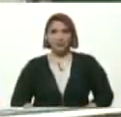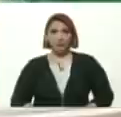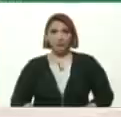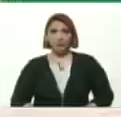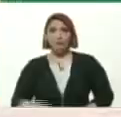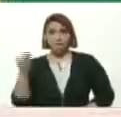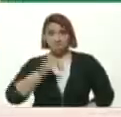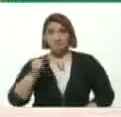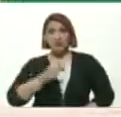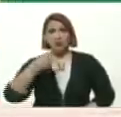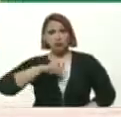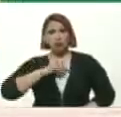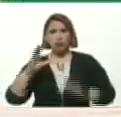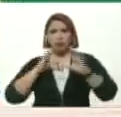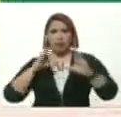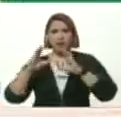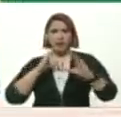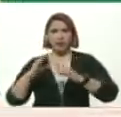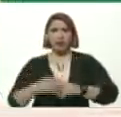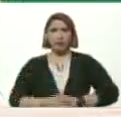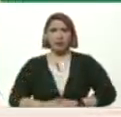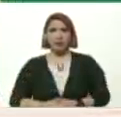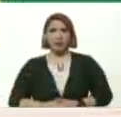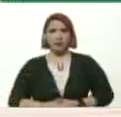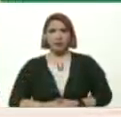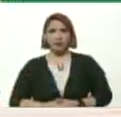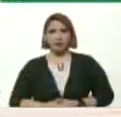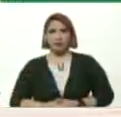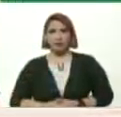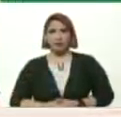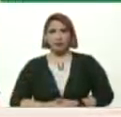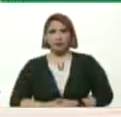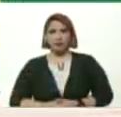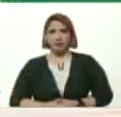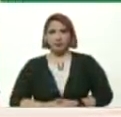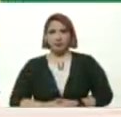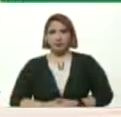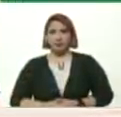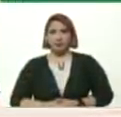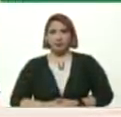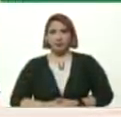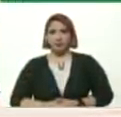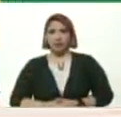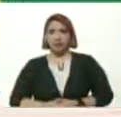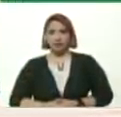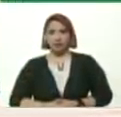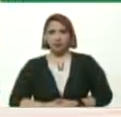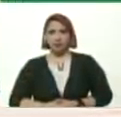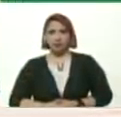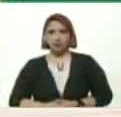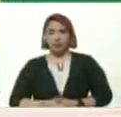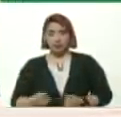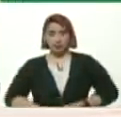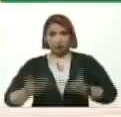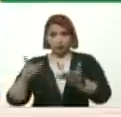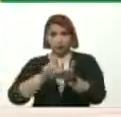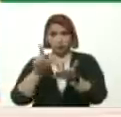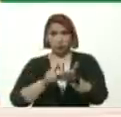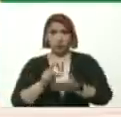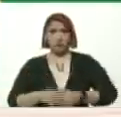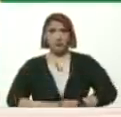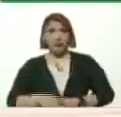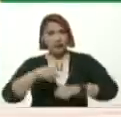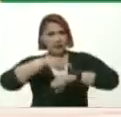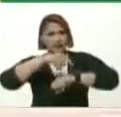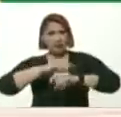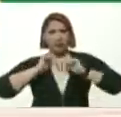Fíjate Conversadito Como Decía Aristóbulo Mira Este Libro Yo Se Lo Regalé En Tiempos